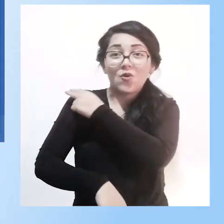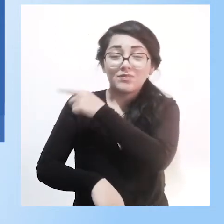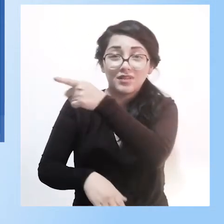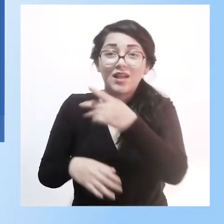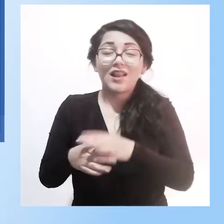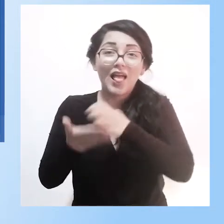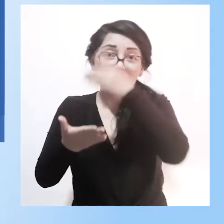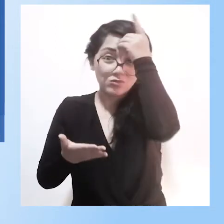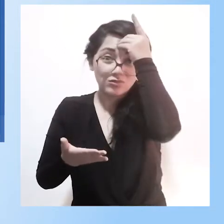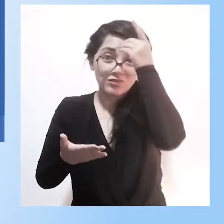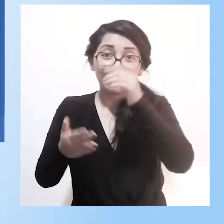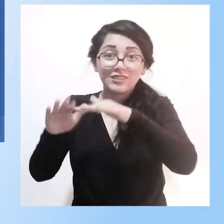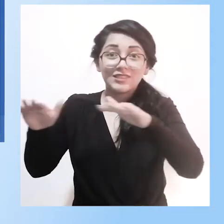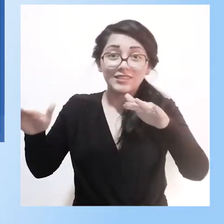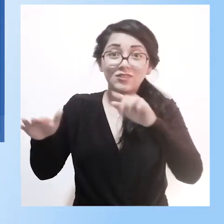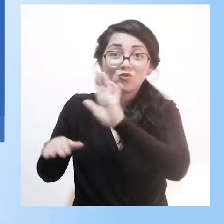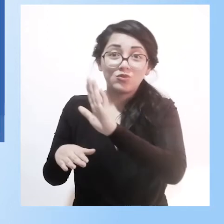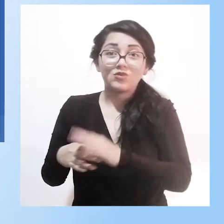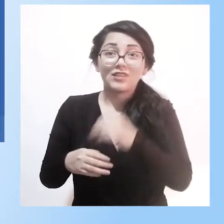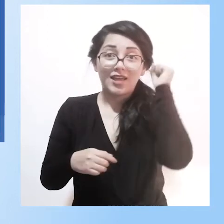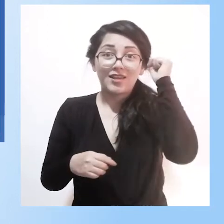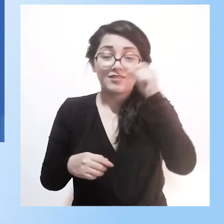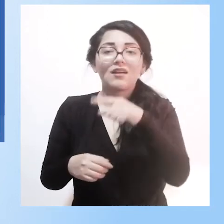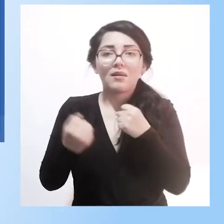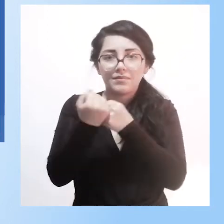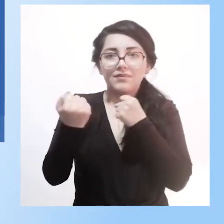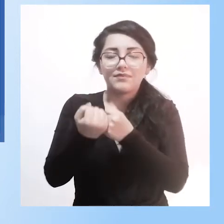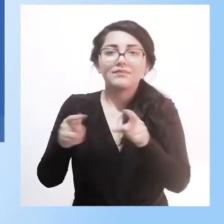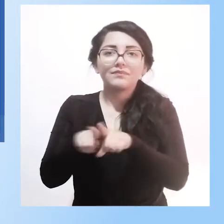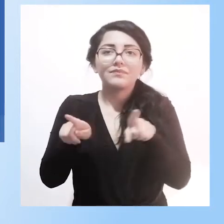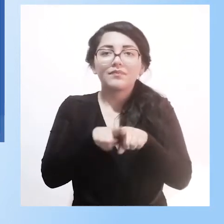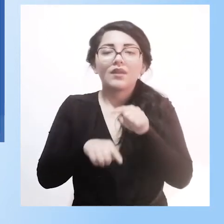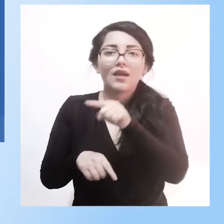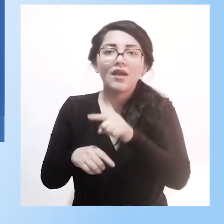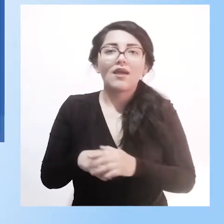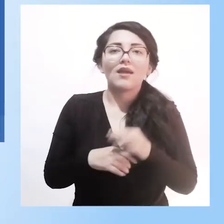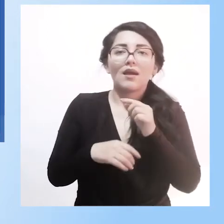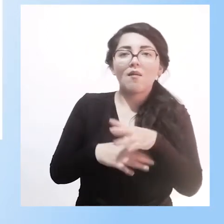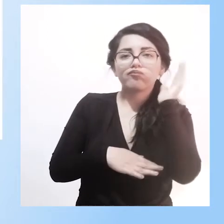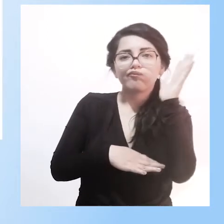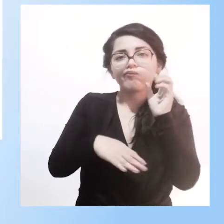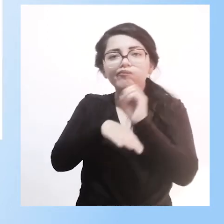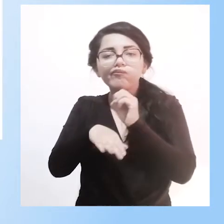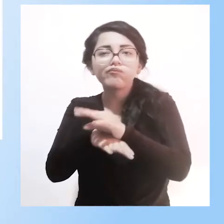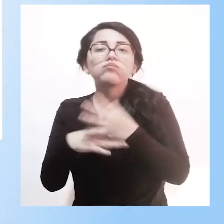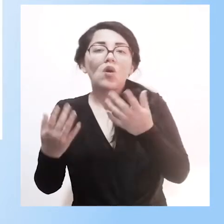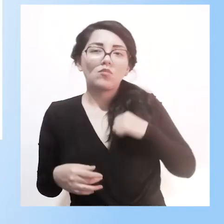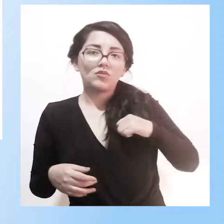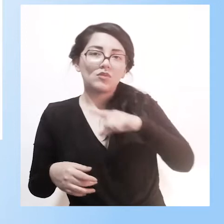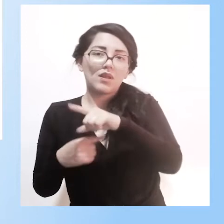situación de enfermedad. Es consultora de la Secretaría Municipal de Educación de San Pablo para la pedagogía hospitalaria. Con esto